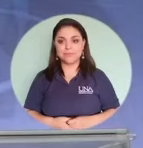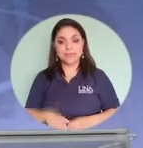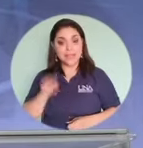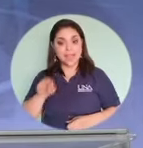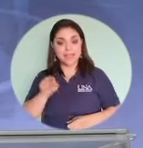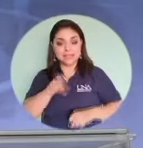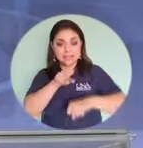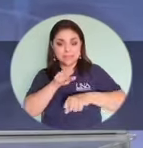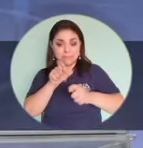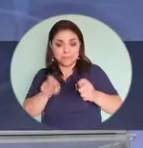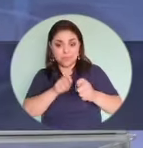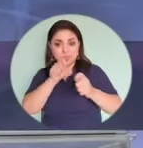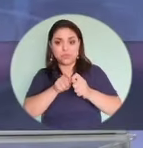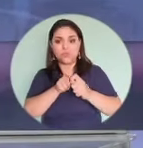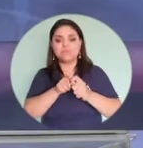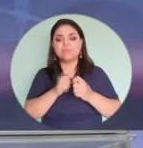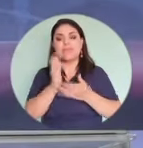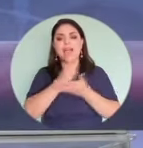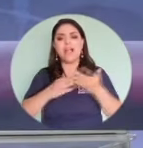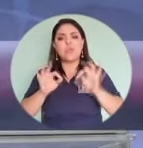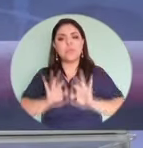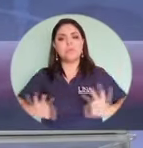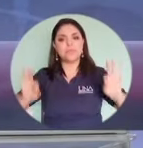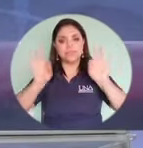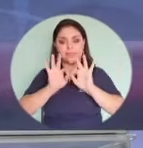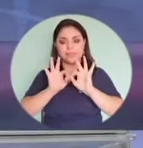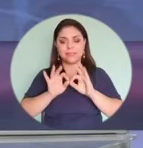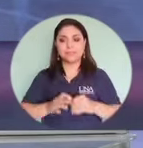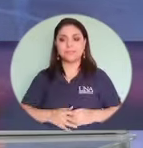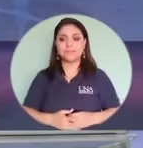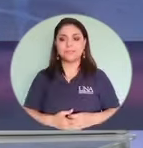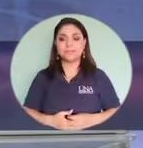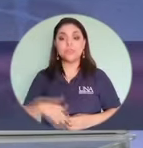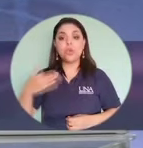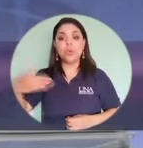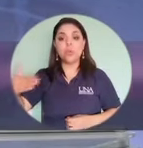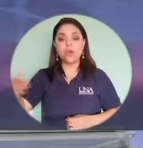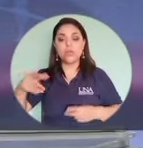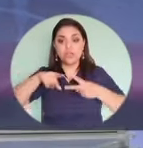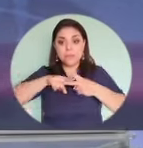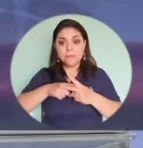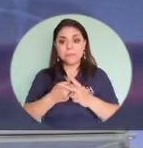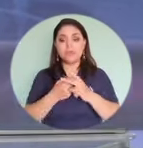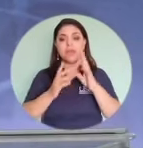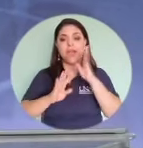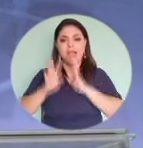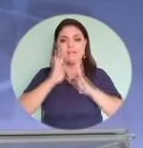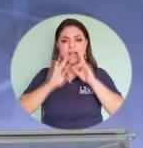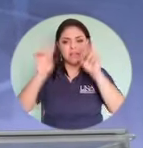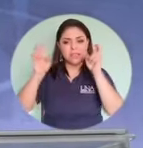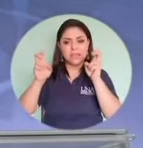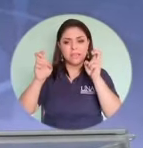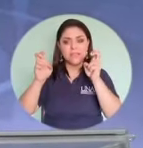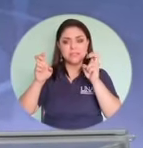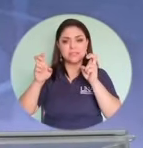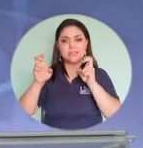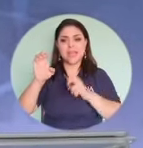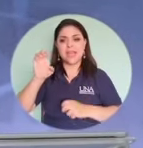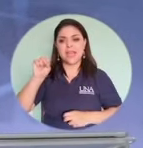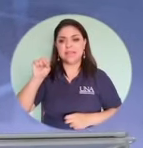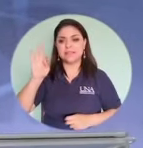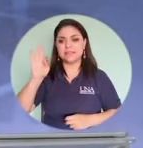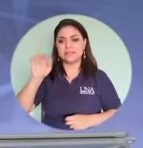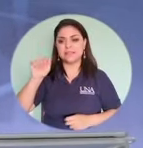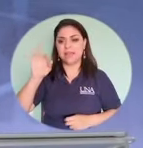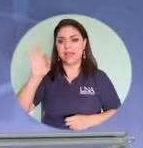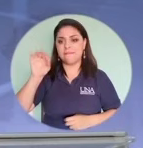En este punto hay uno bien importante, cuando se empezaron a desatar el tema de las estafas telefónicas, los